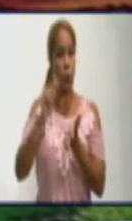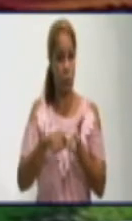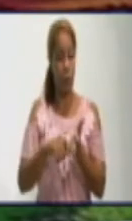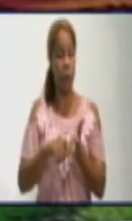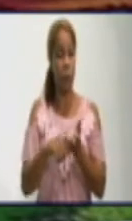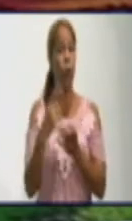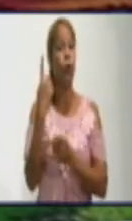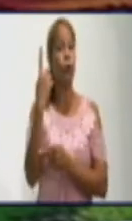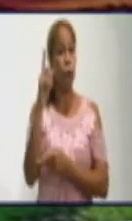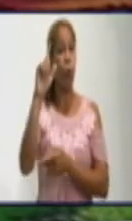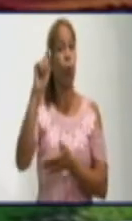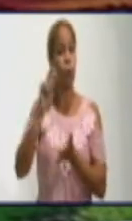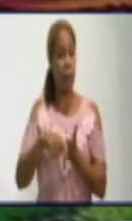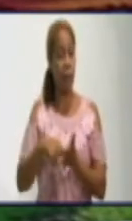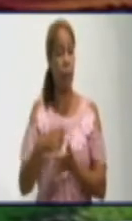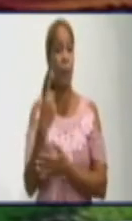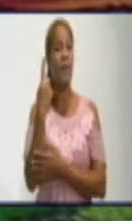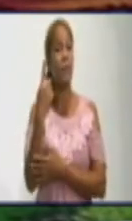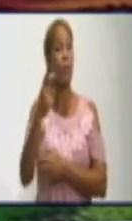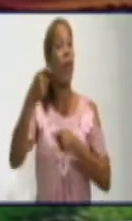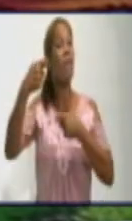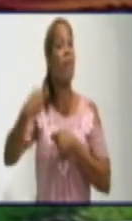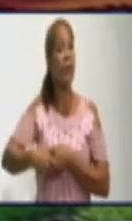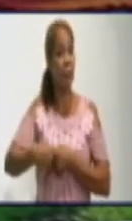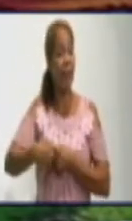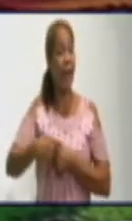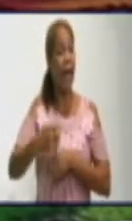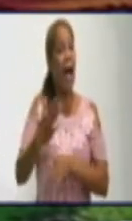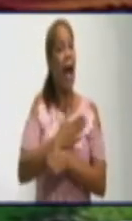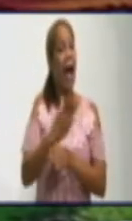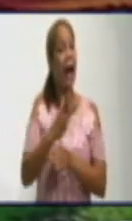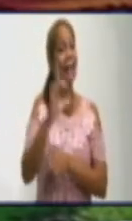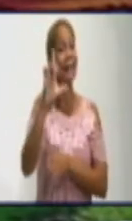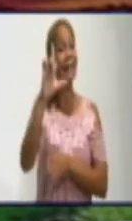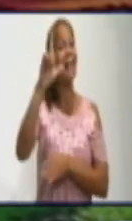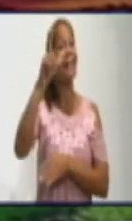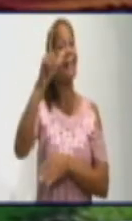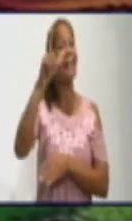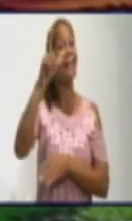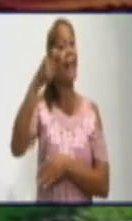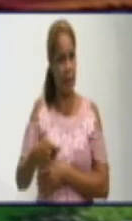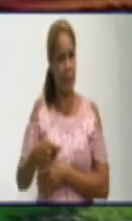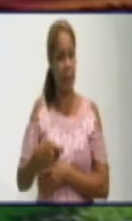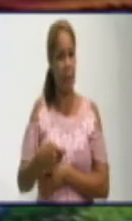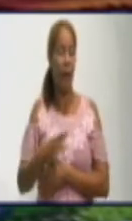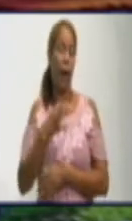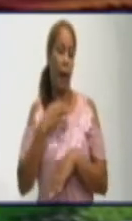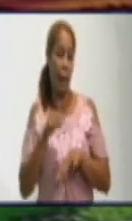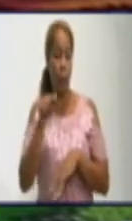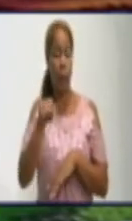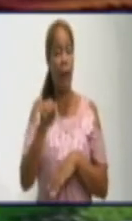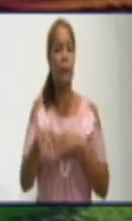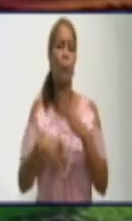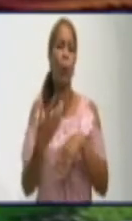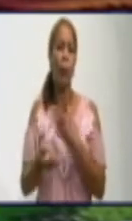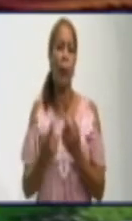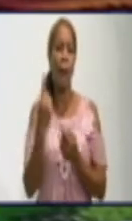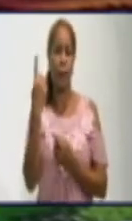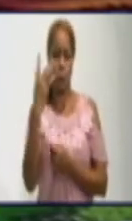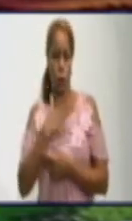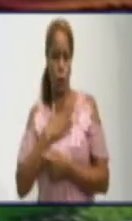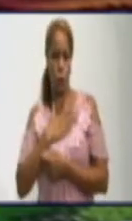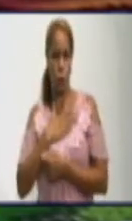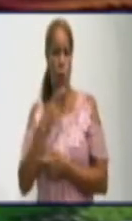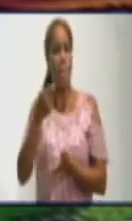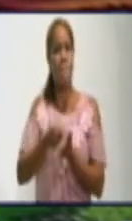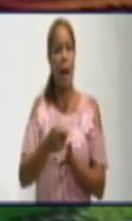contrato es algo que es firme ante la ley, entre dos partes, en este caso el consumidor del agua y la empresa de acueductos y